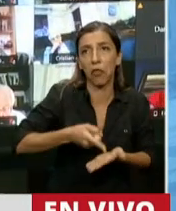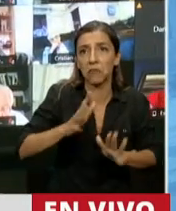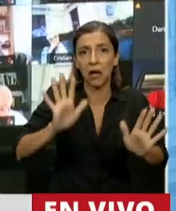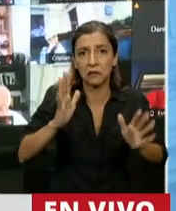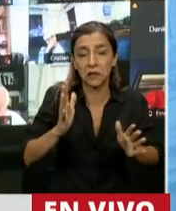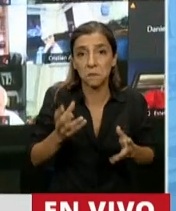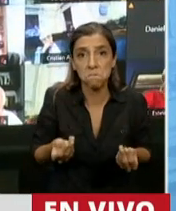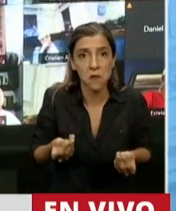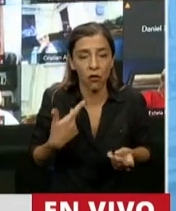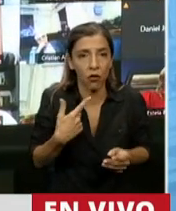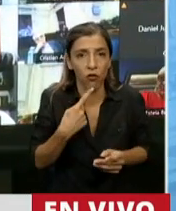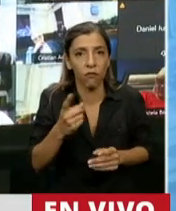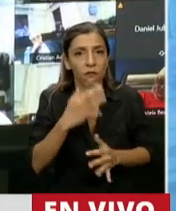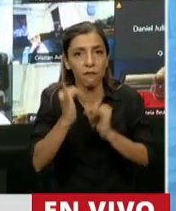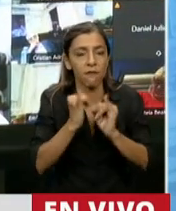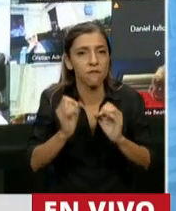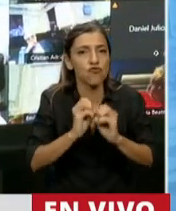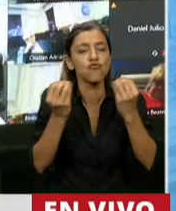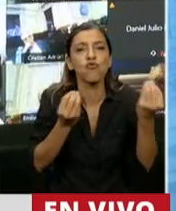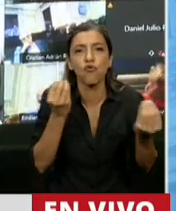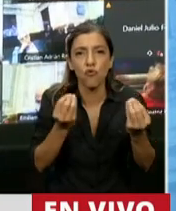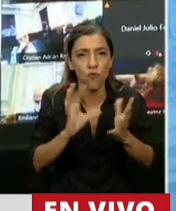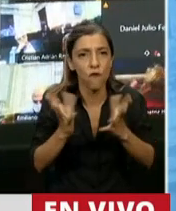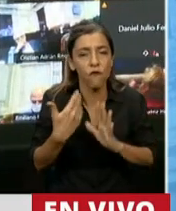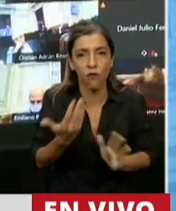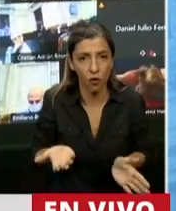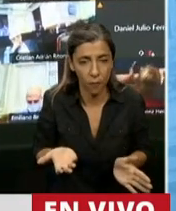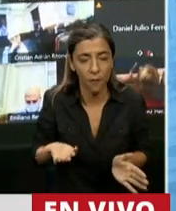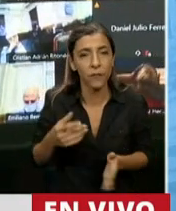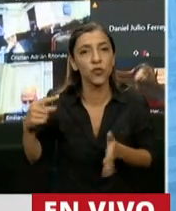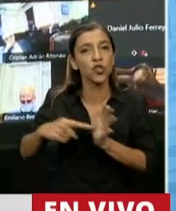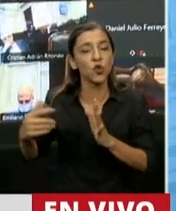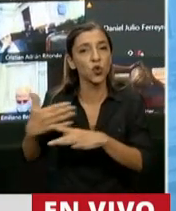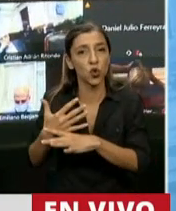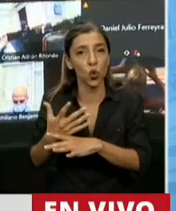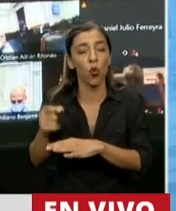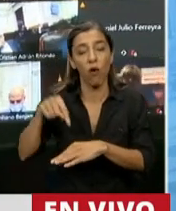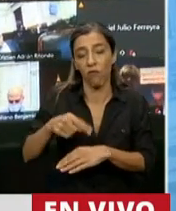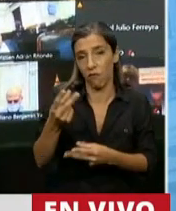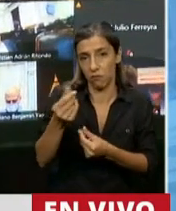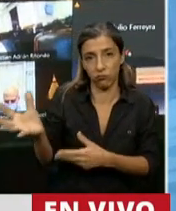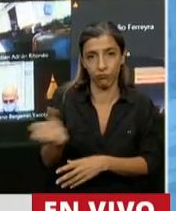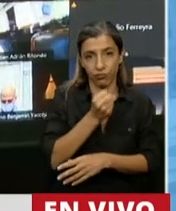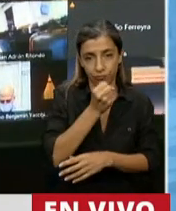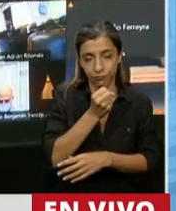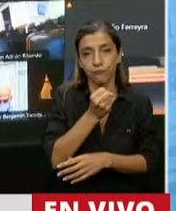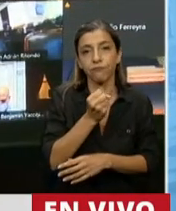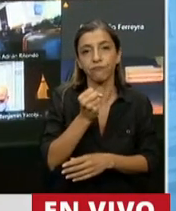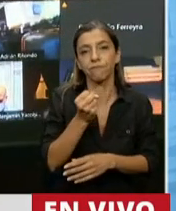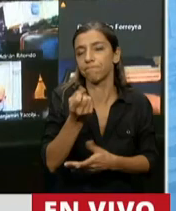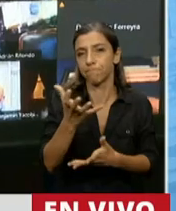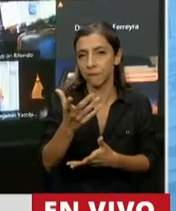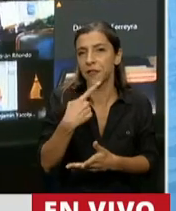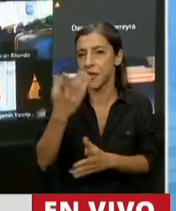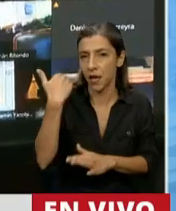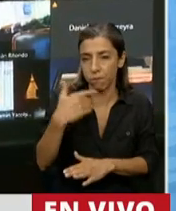automaticidad. Y estos recursos que la Ciudad pierde, que aquí ya se han dicho son unos 13